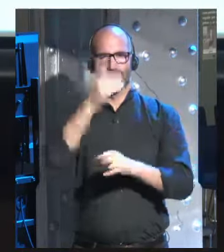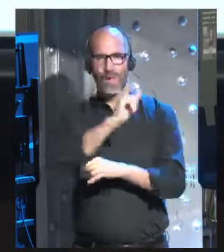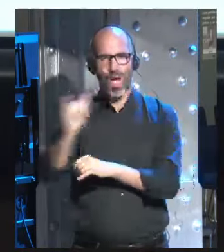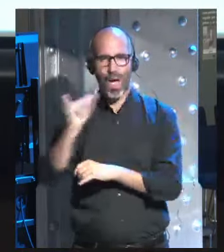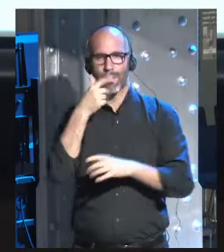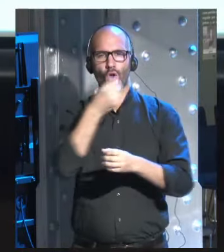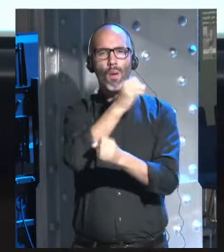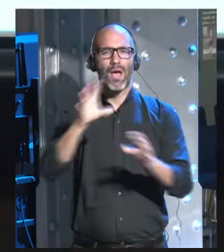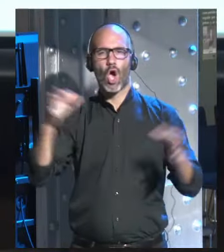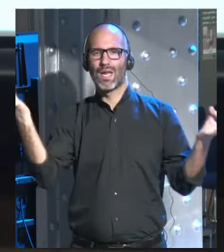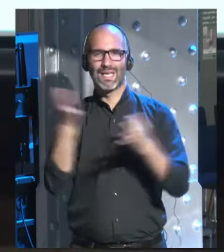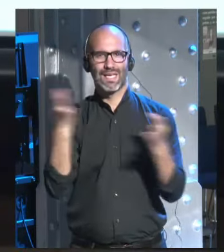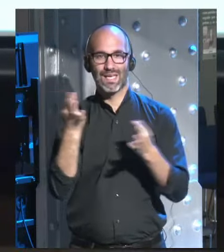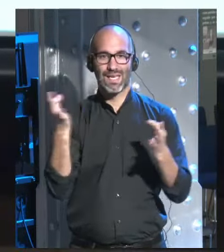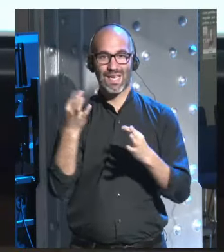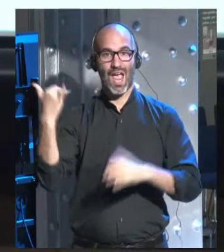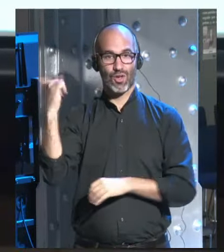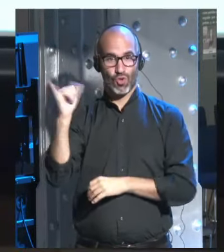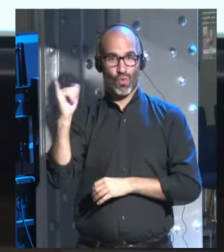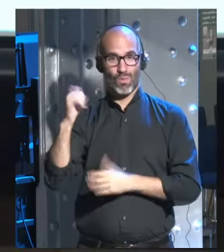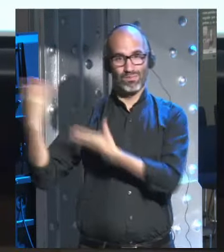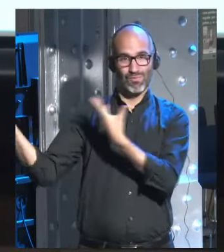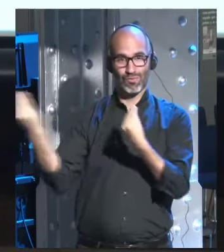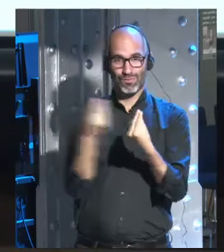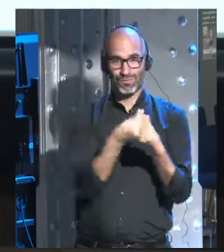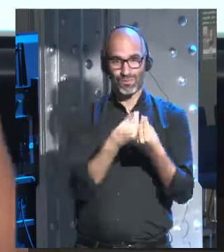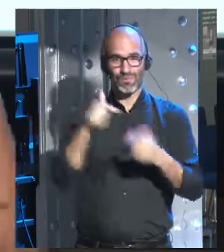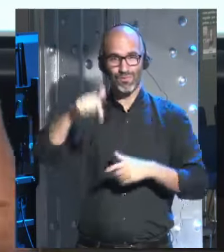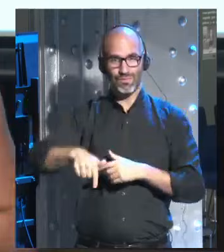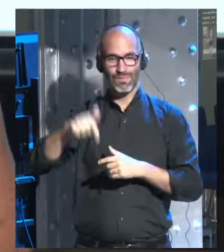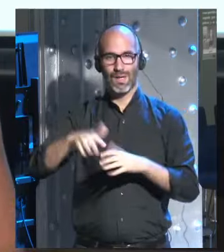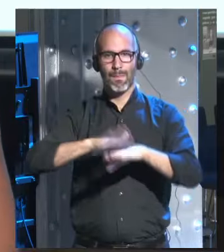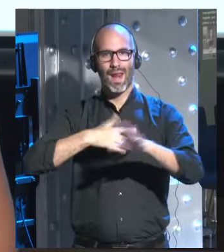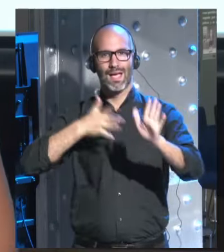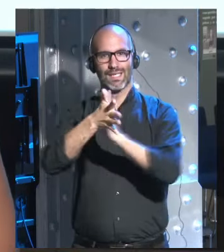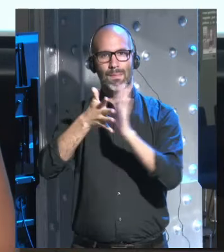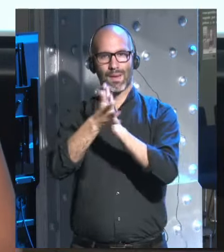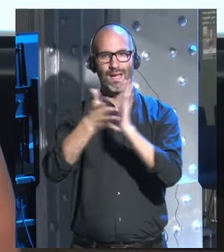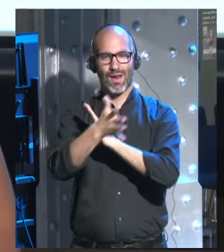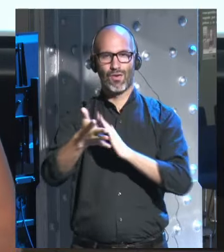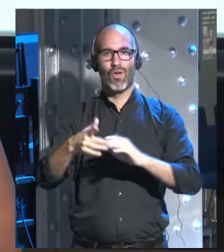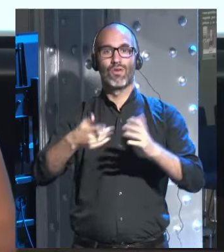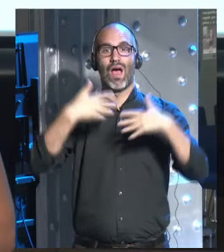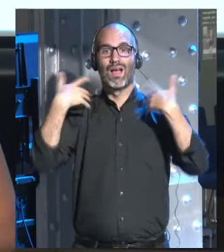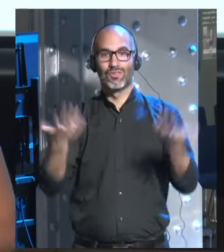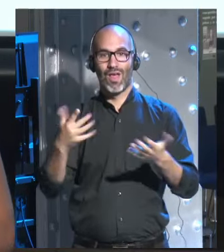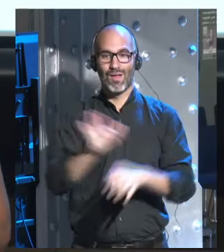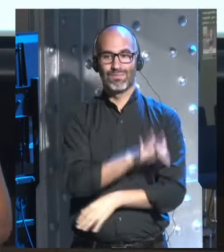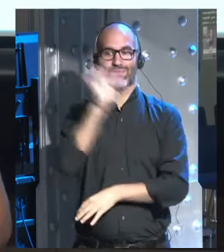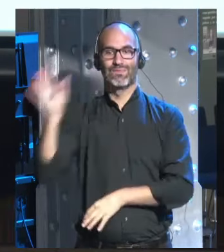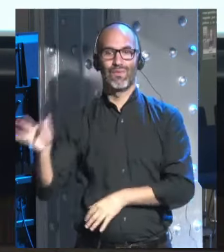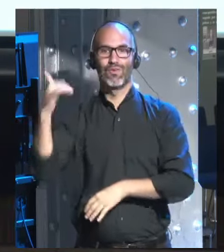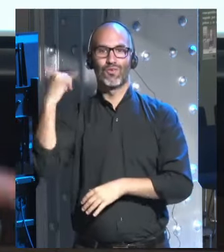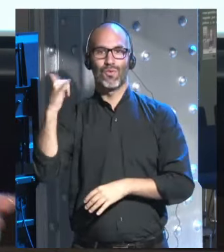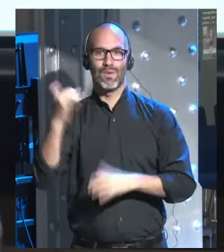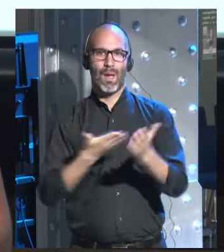Pero lo mejor es que Yuval Noah Harari está con nosotros hoy aquí para explicárnoslo. Así que le cedo la palabra y